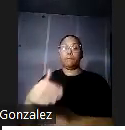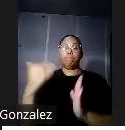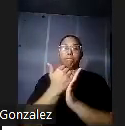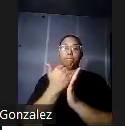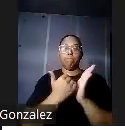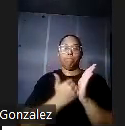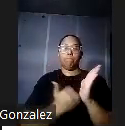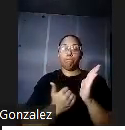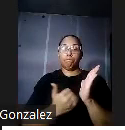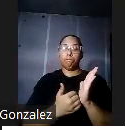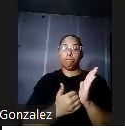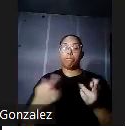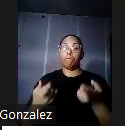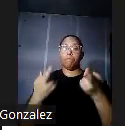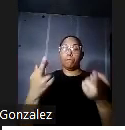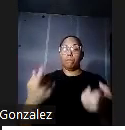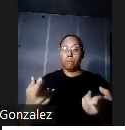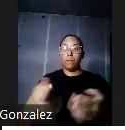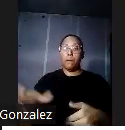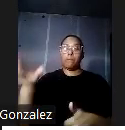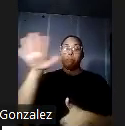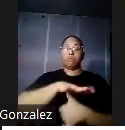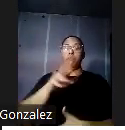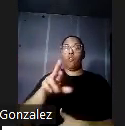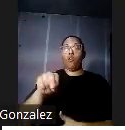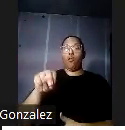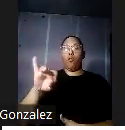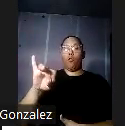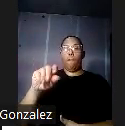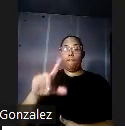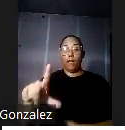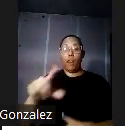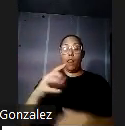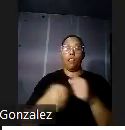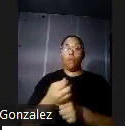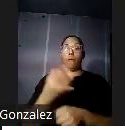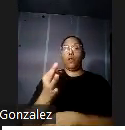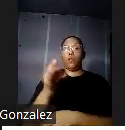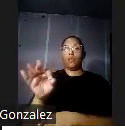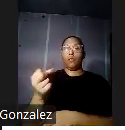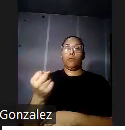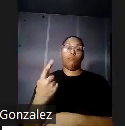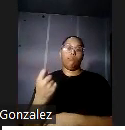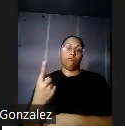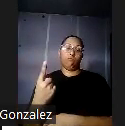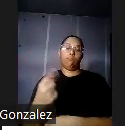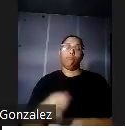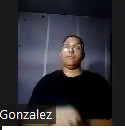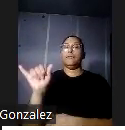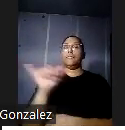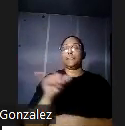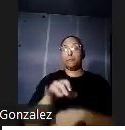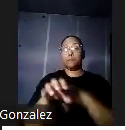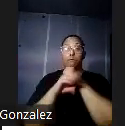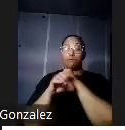recomendados al premio Nobel en 1911 debido a su agresiva y eficaz campaña contra la anemia